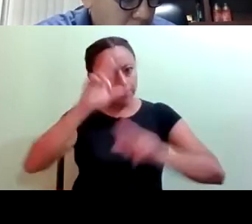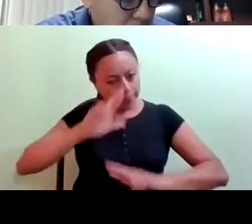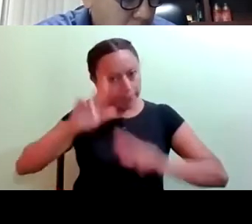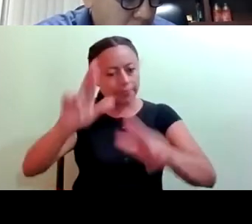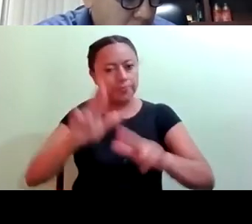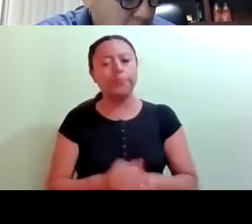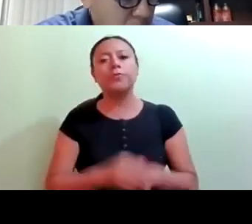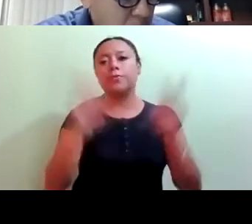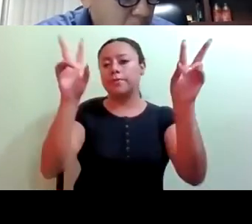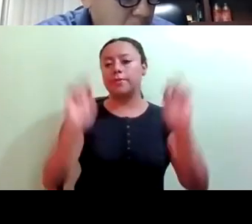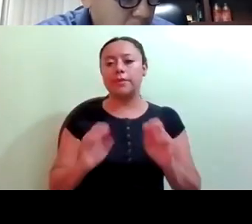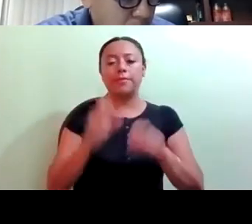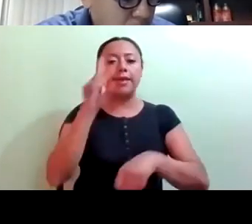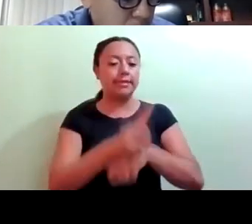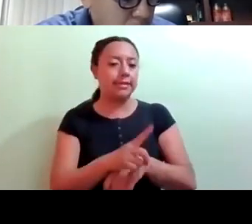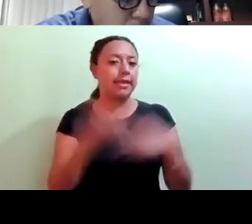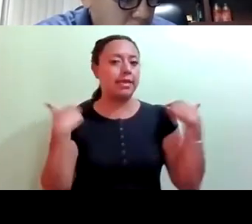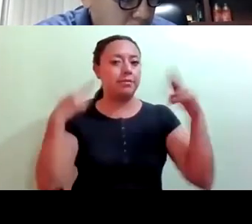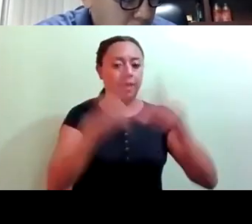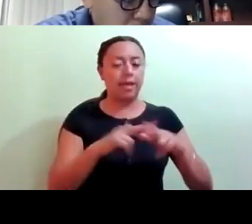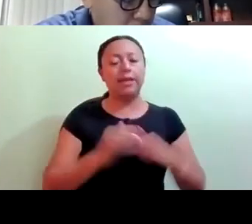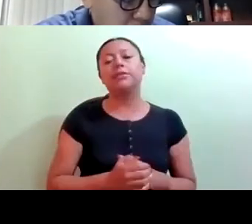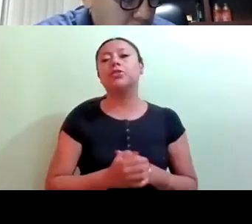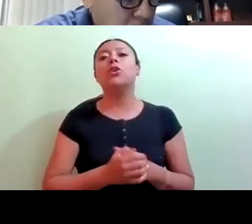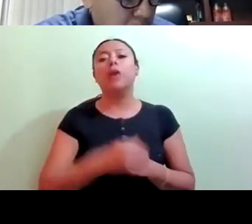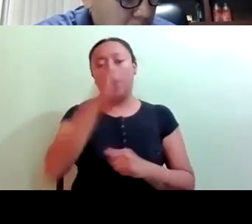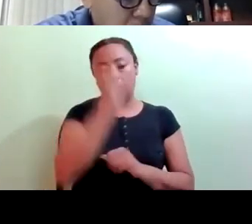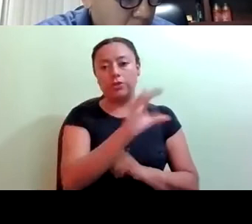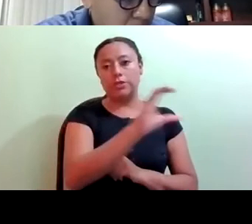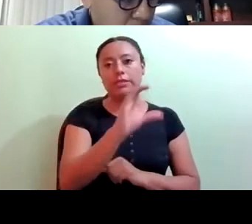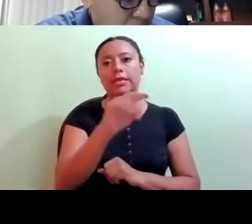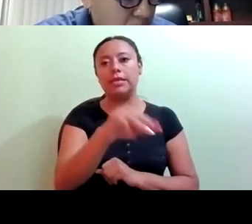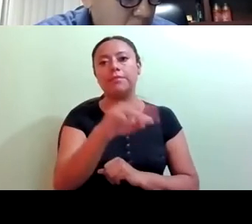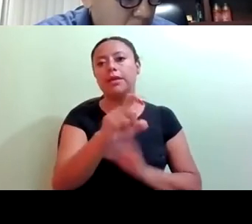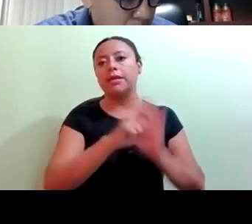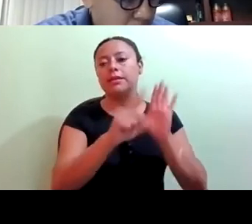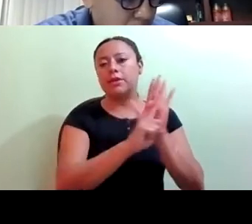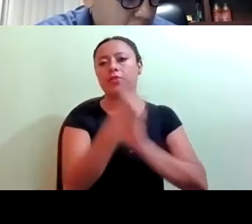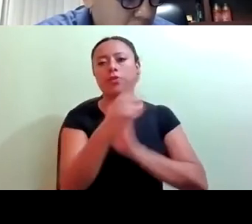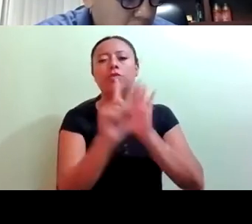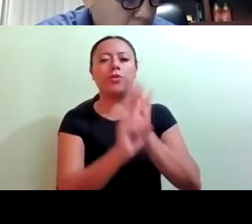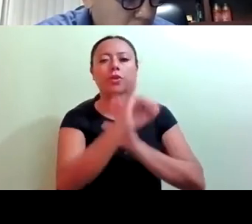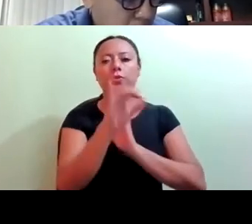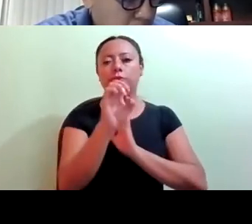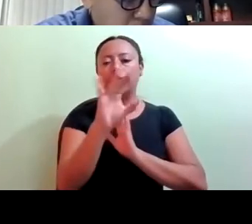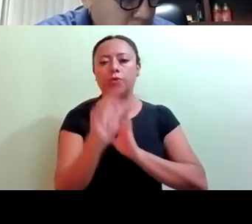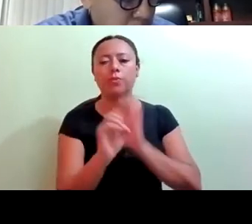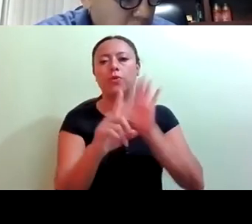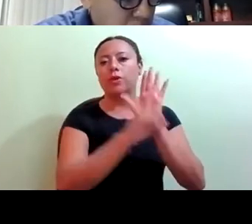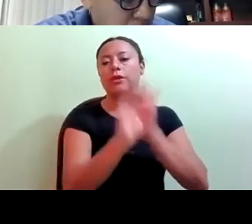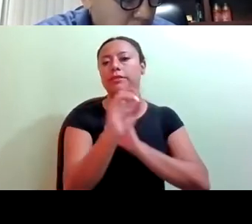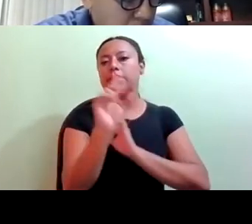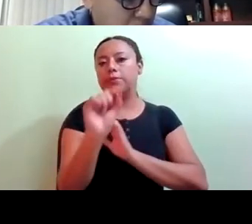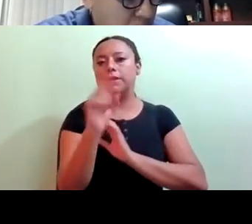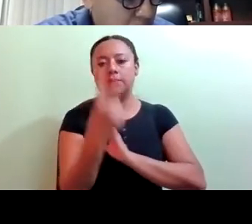Día del Maestro. El segundo, acuerdos SMX-1-JUCOPO-022-2021,